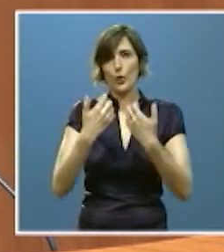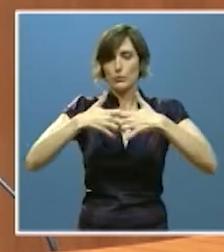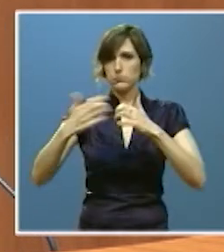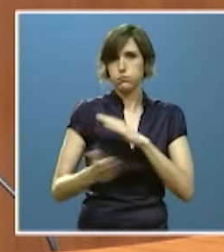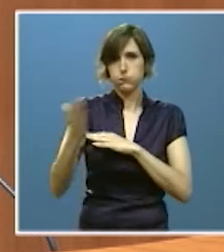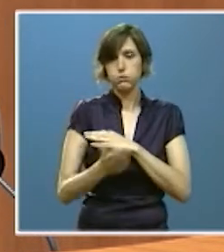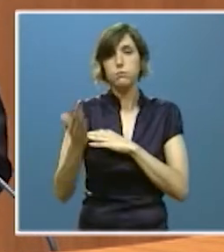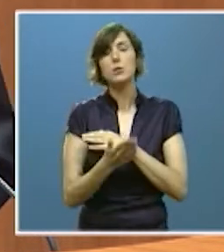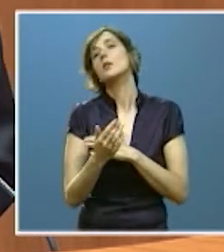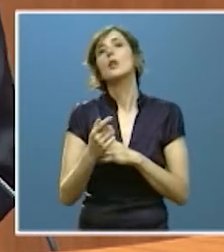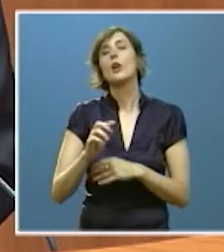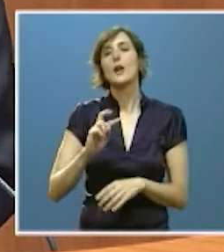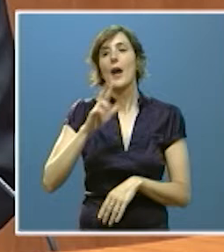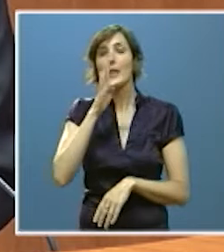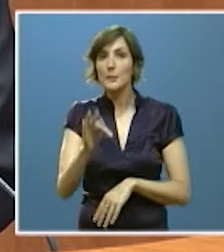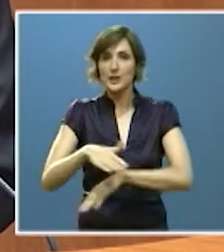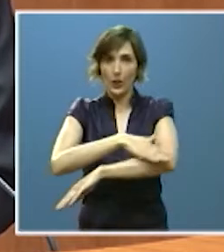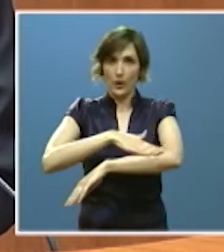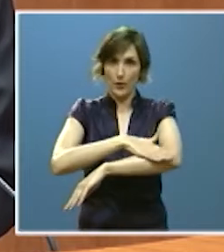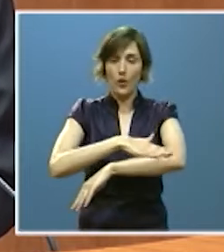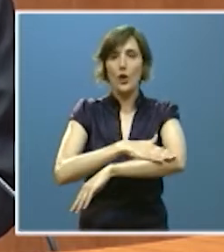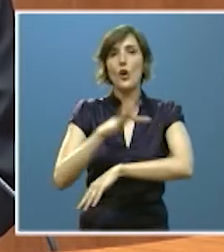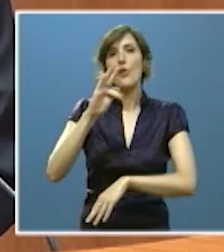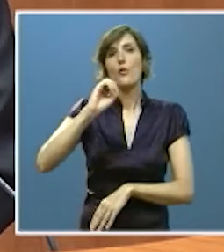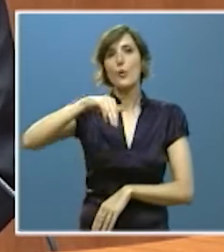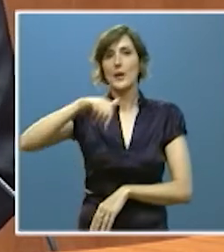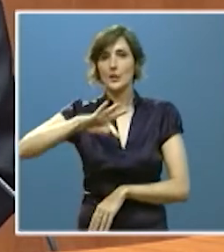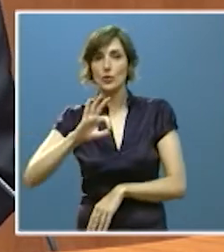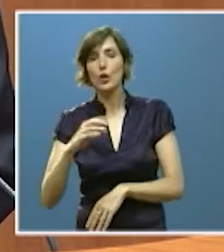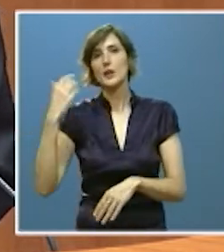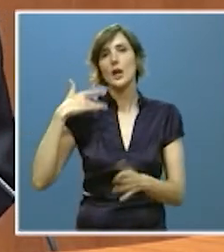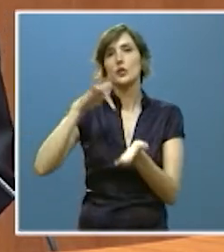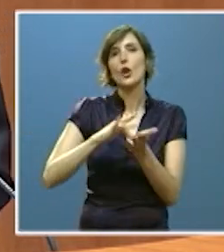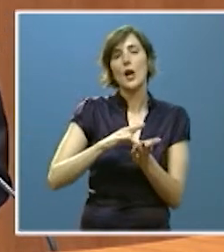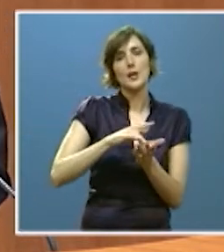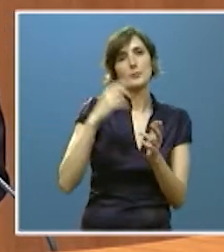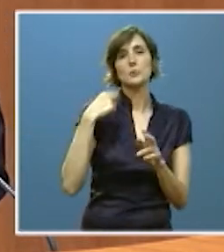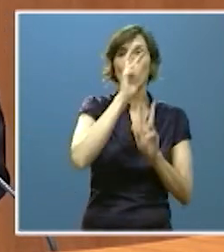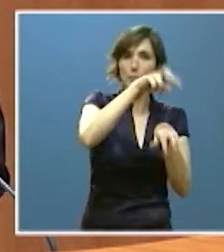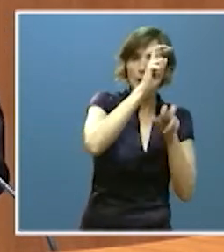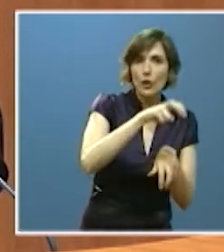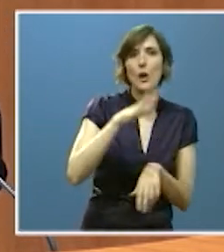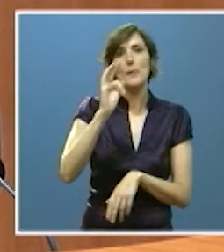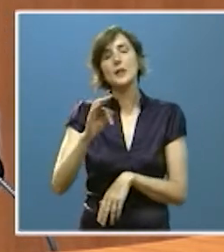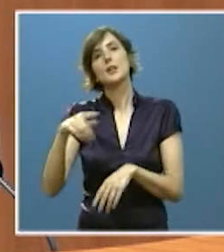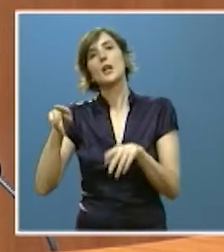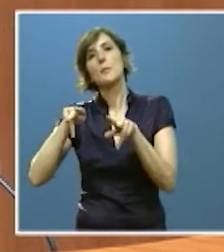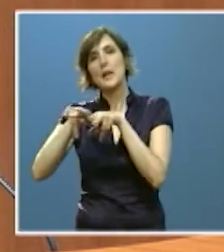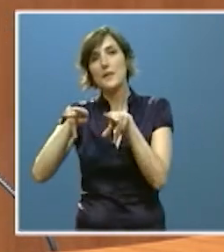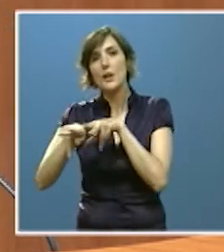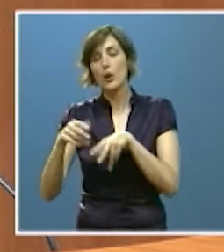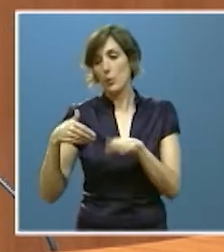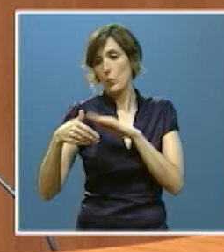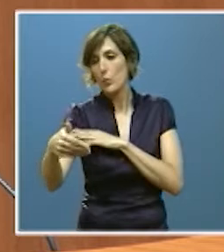planes territoriales de fomento, de los que dos ya están aprobados, el de los municipios mineros y el de Miranda de Ebro, y otros dos a punto de